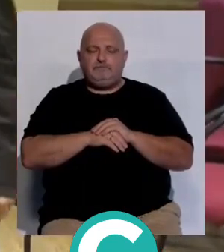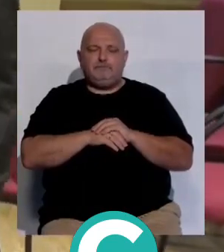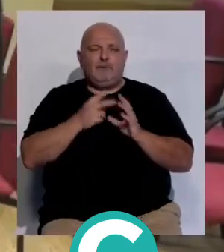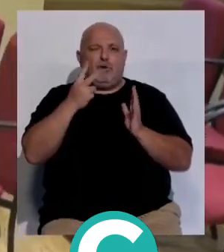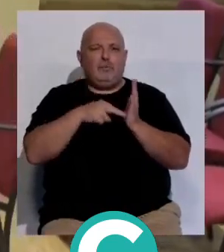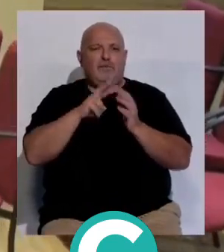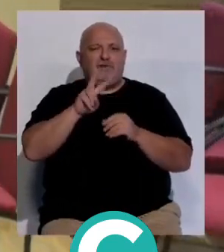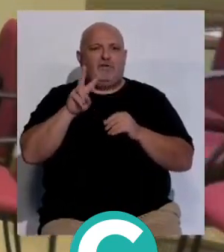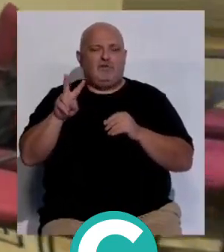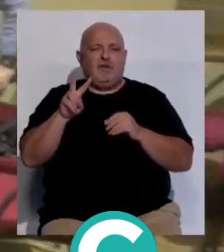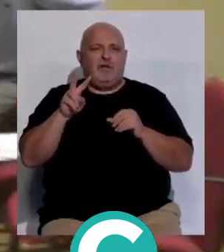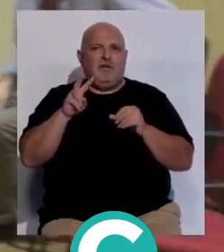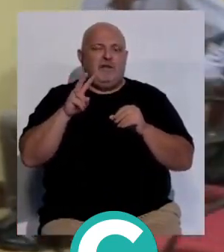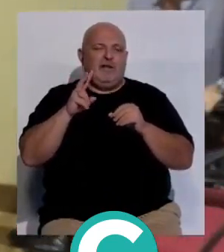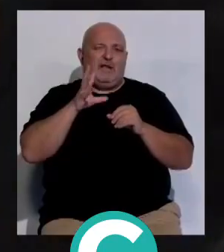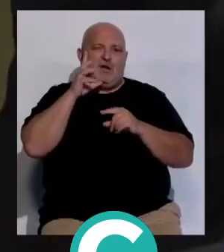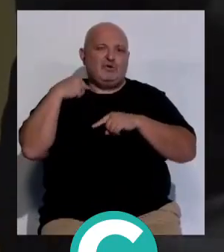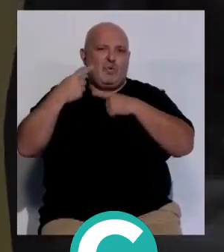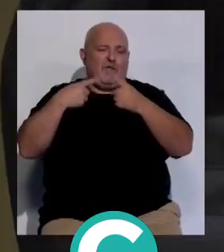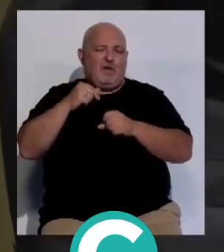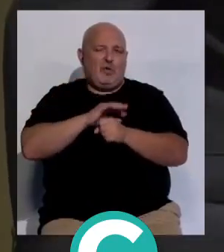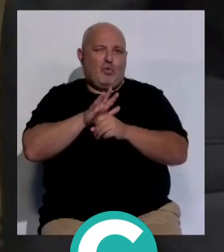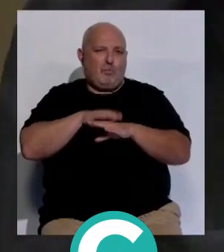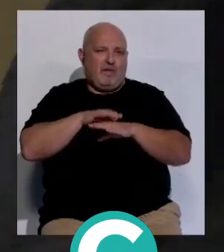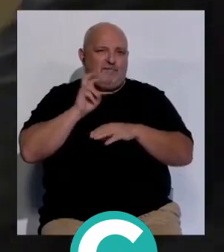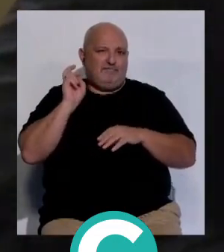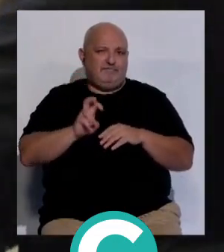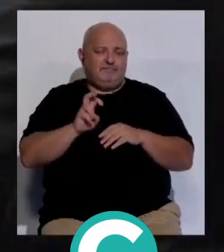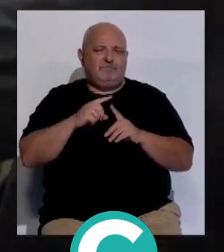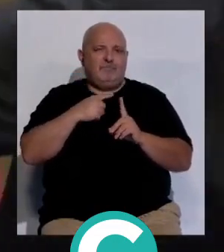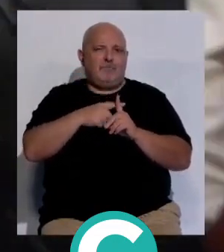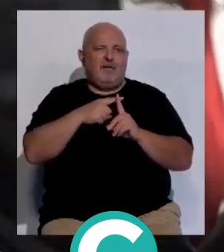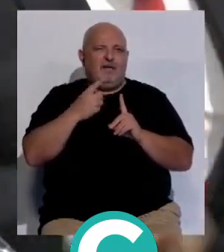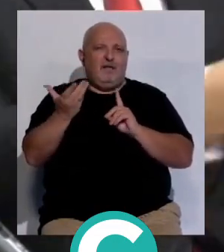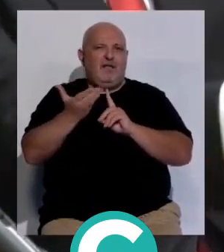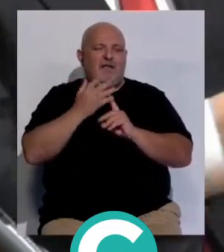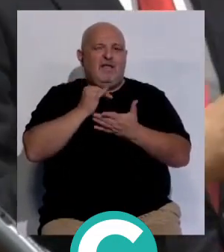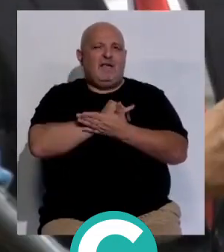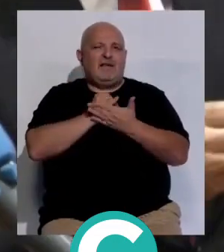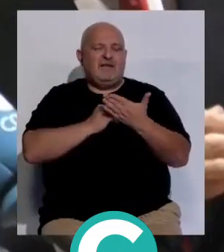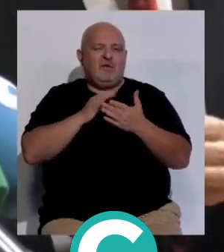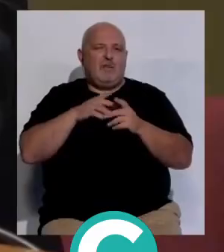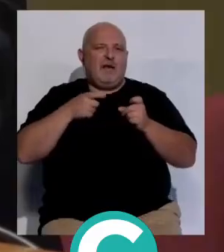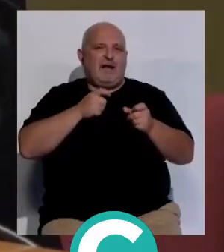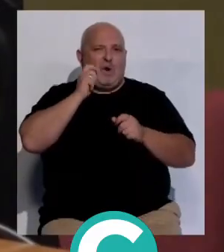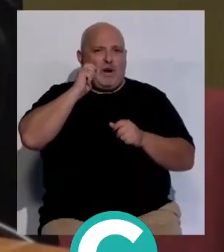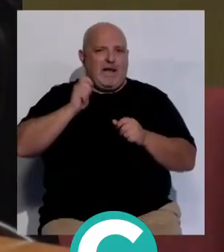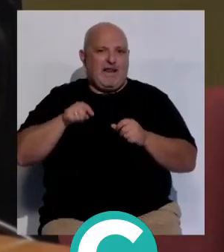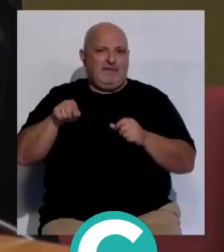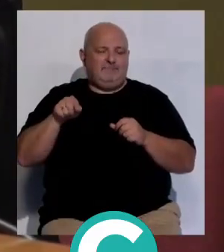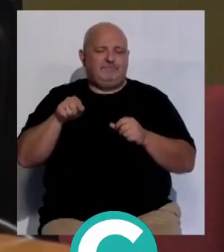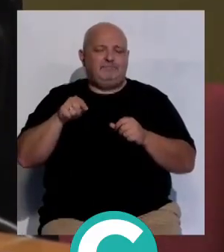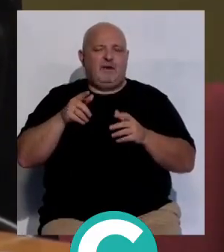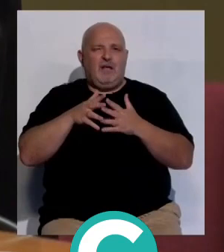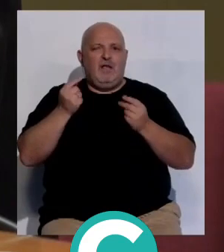2022 ha arrastrado las consecuencias de la pandemia a lo que se han sumado los efectos de la crisis derivada de la guerra de Ucrania el